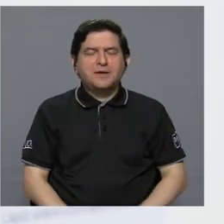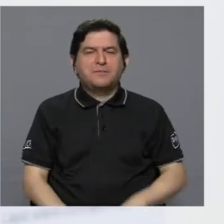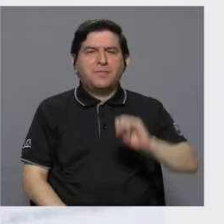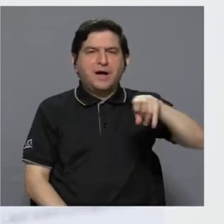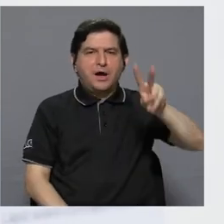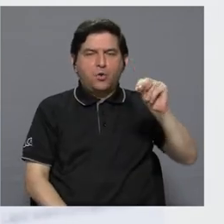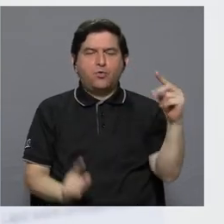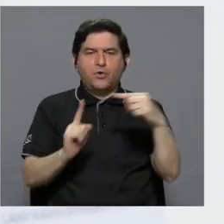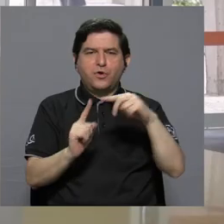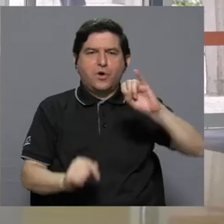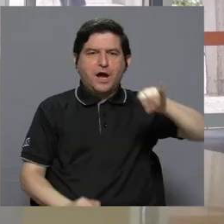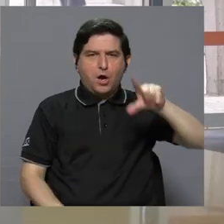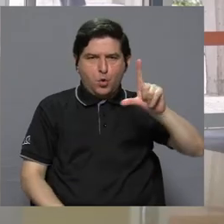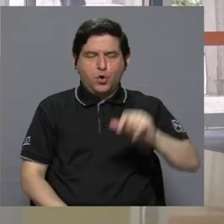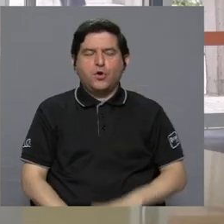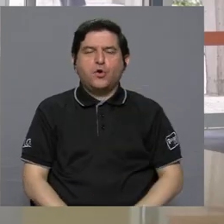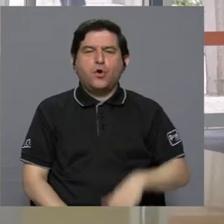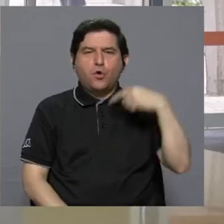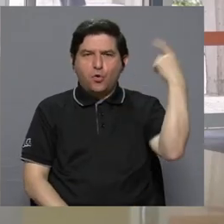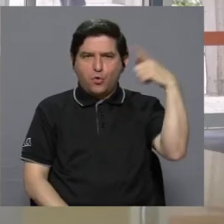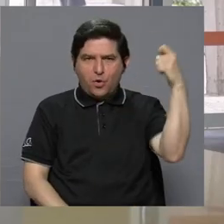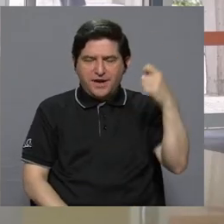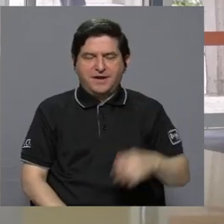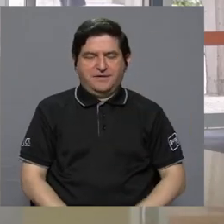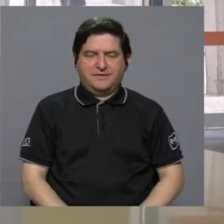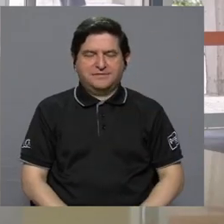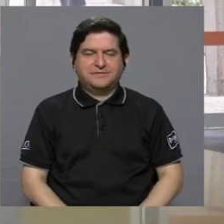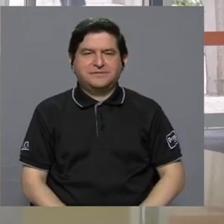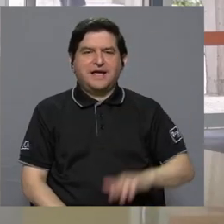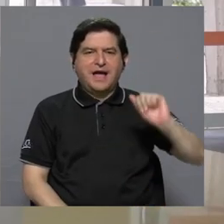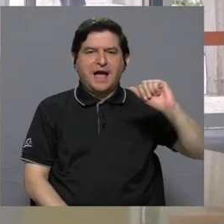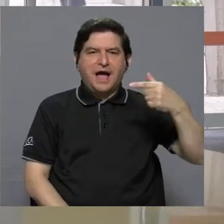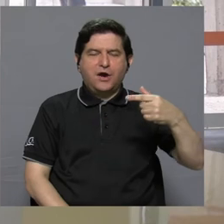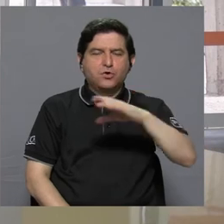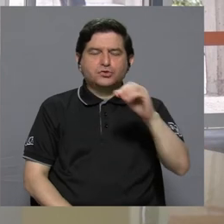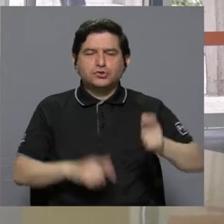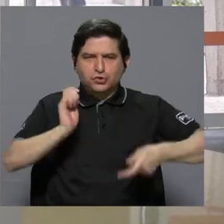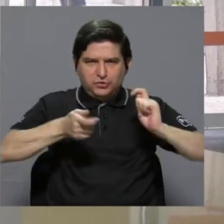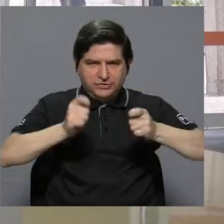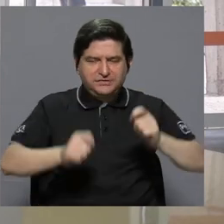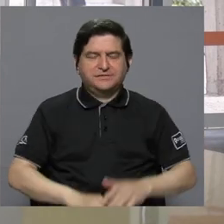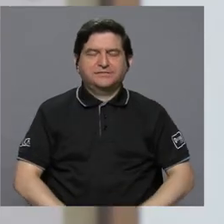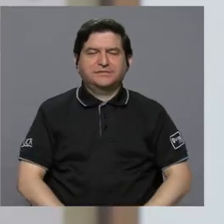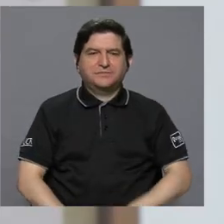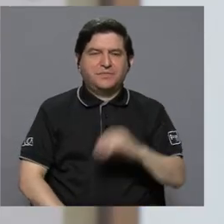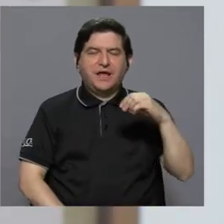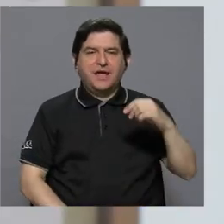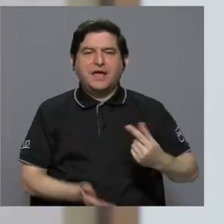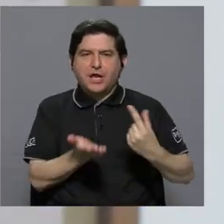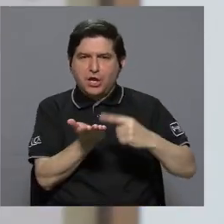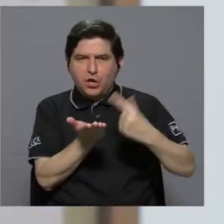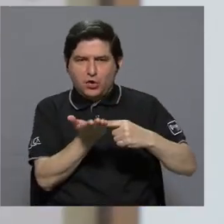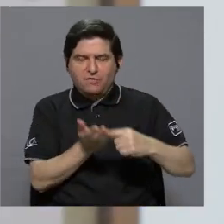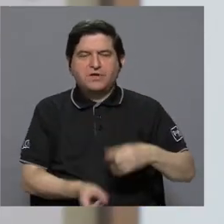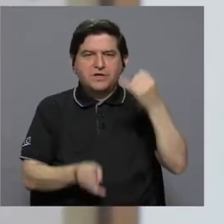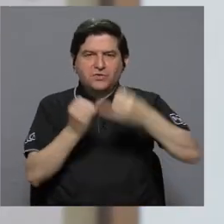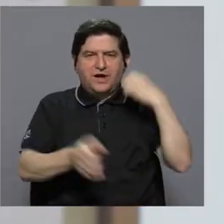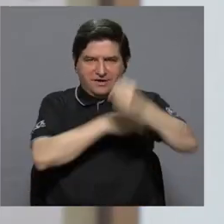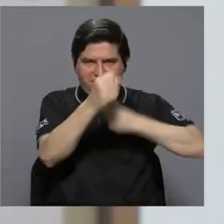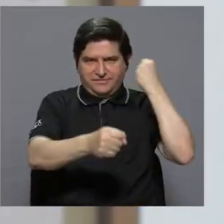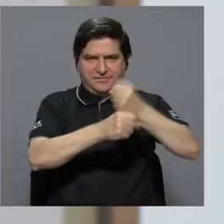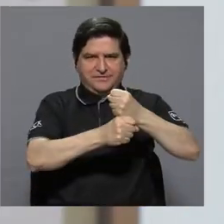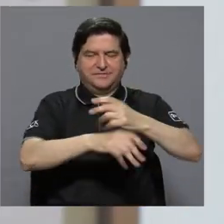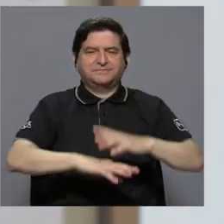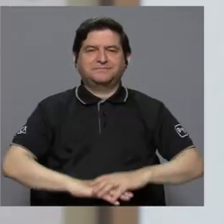de junio y julio, Guanacaste entre los meses de agosto y septiembre y Golfito a finales del año.